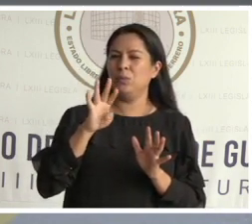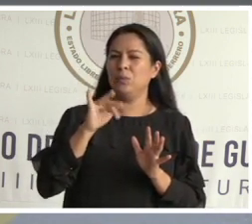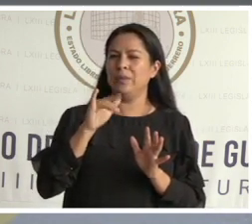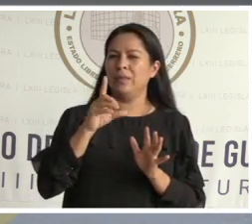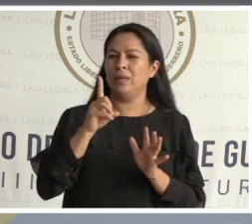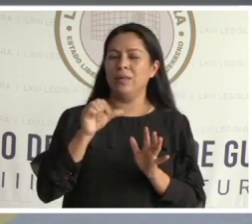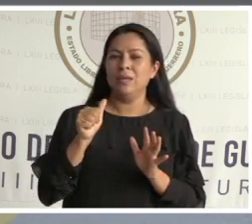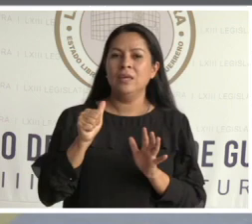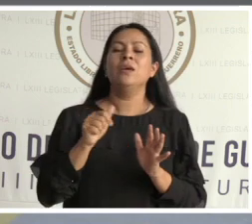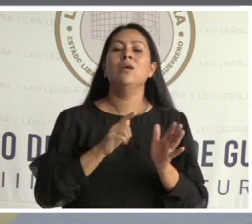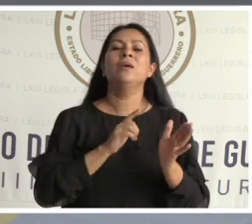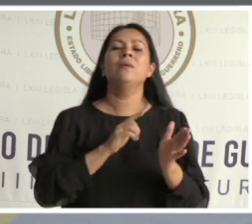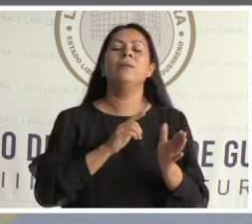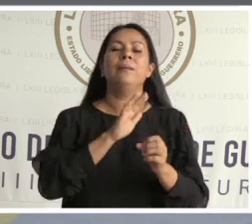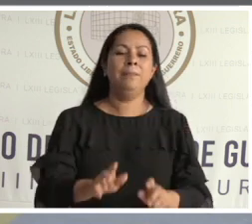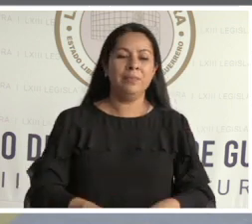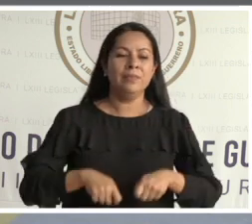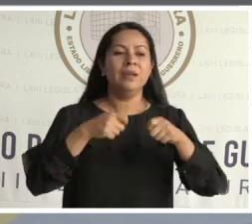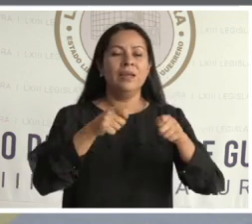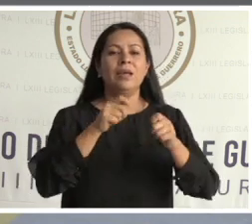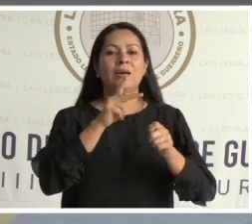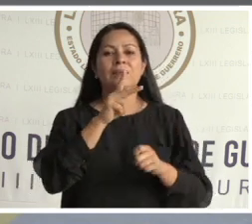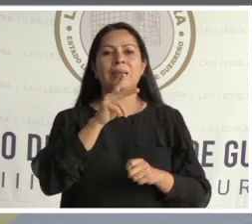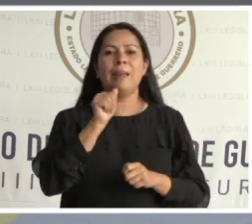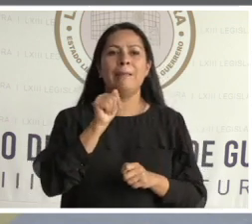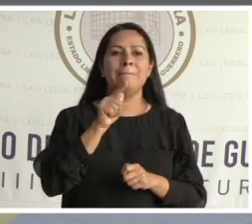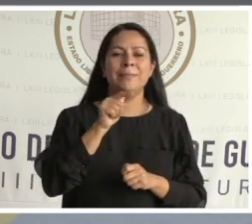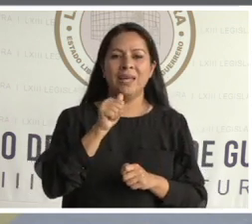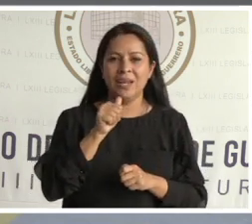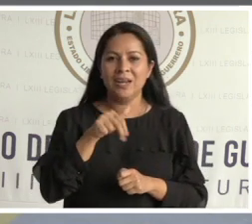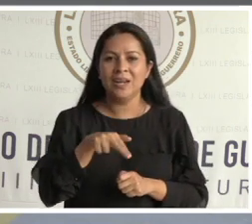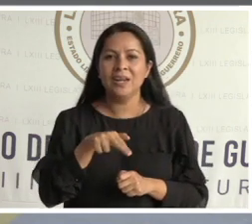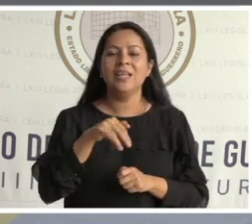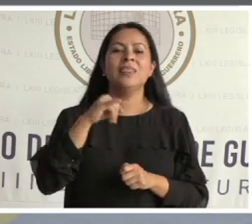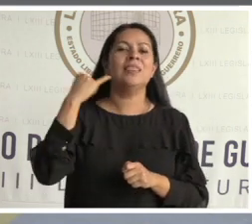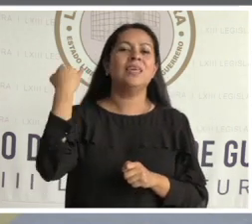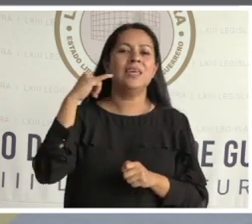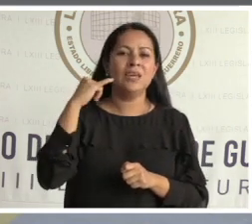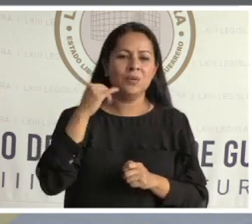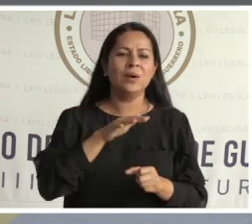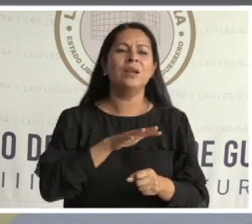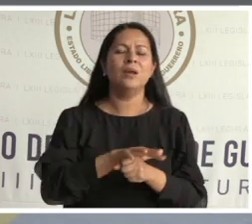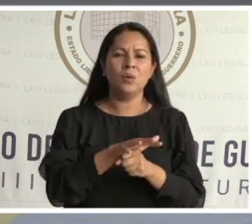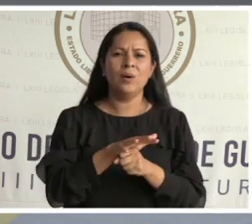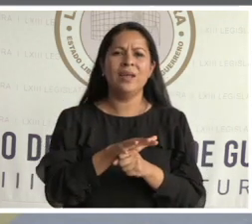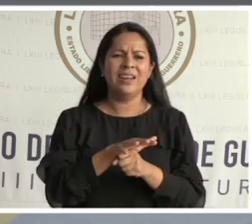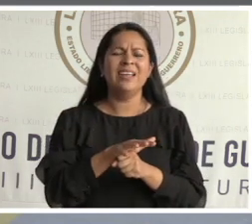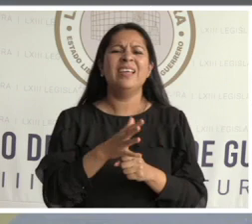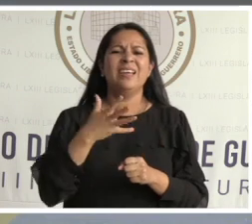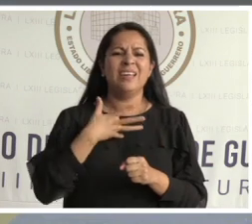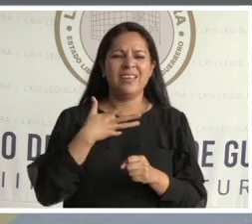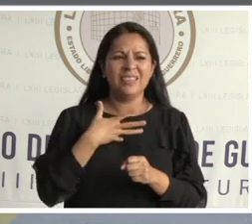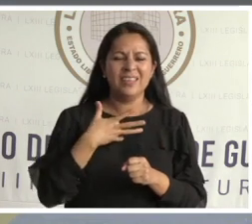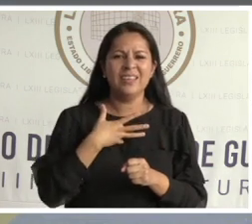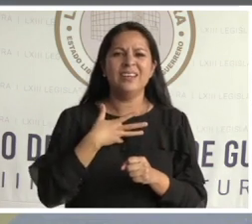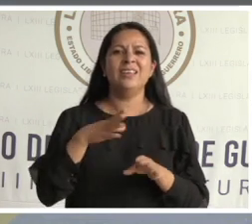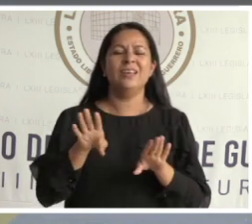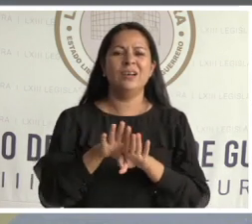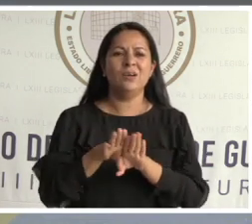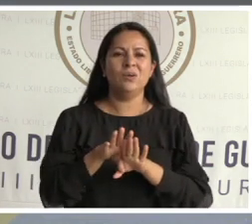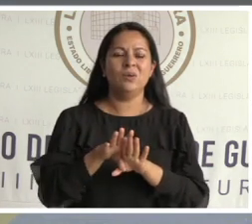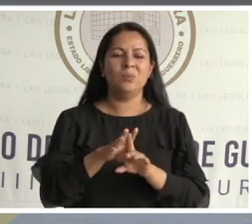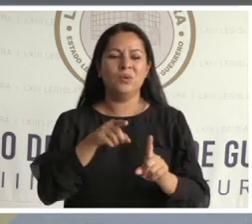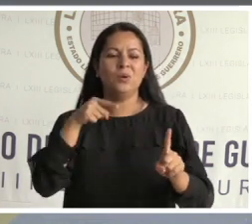Iguala, el cual proclamaba la independencia de México. El plan tenía como principios fundamentales